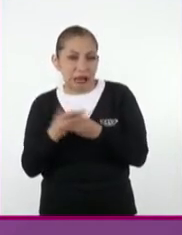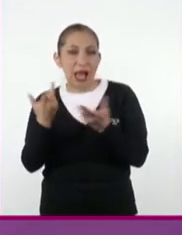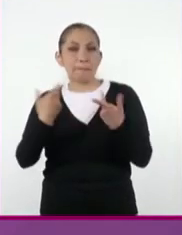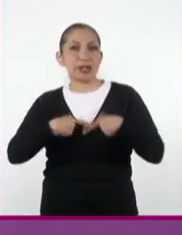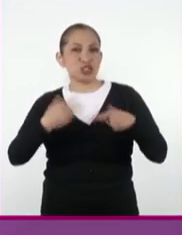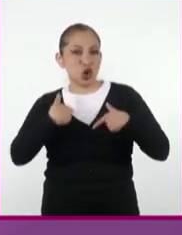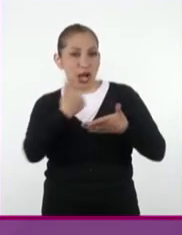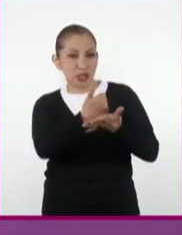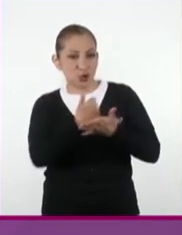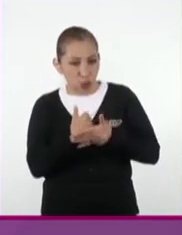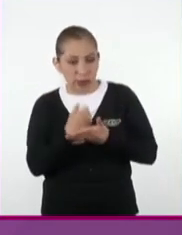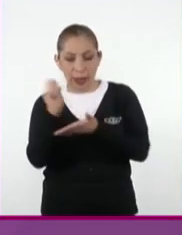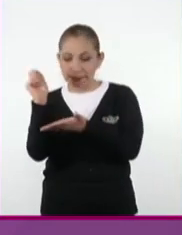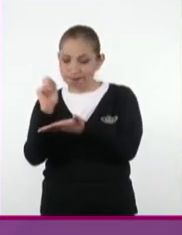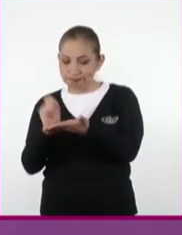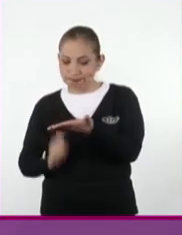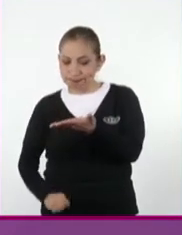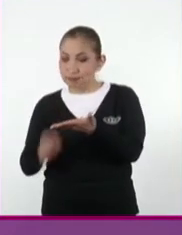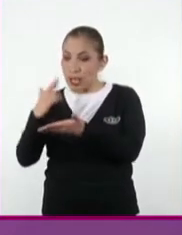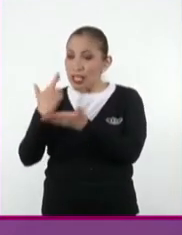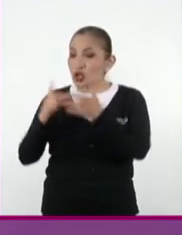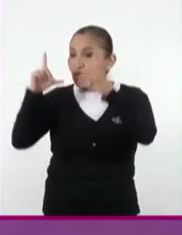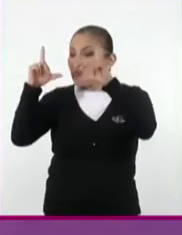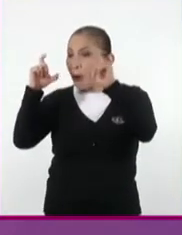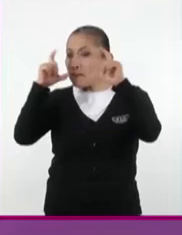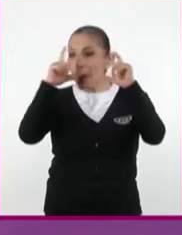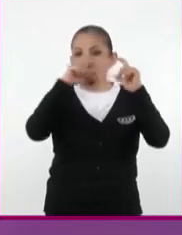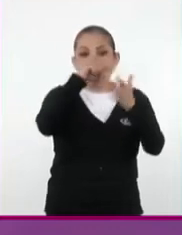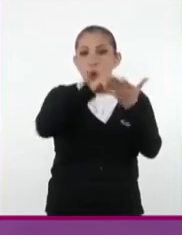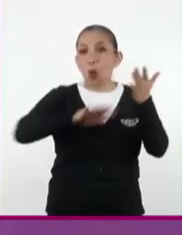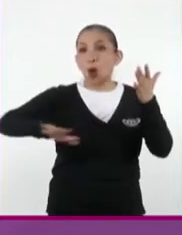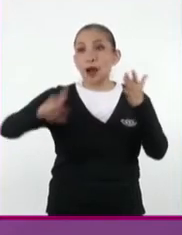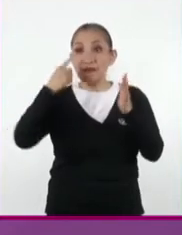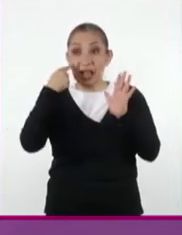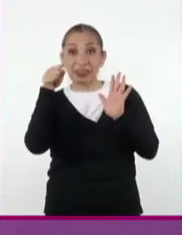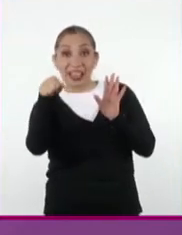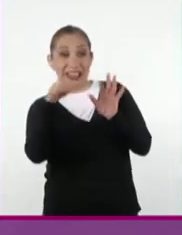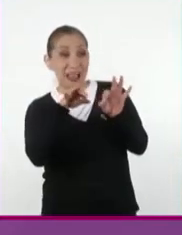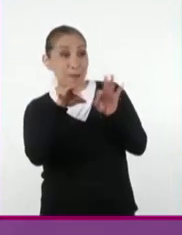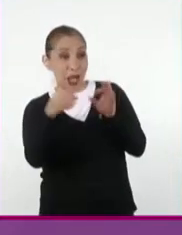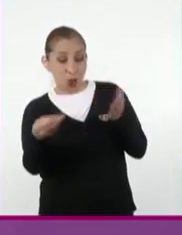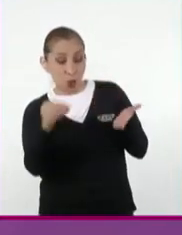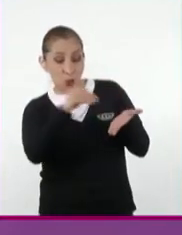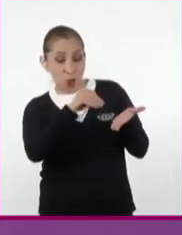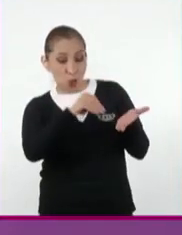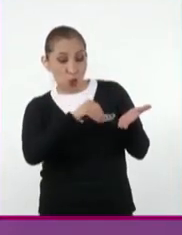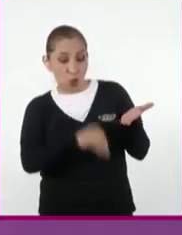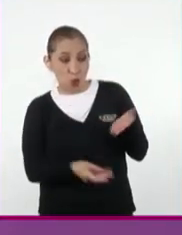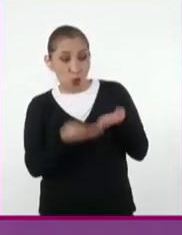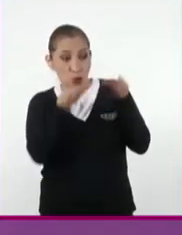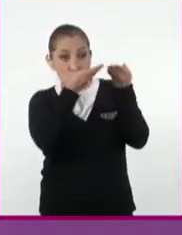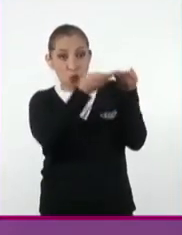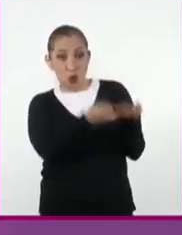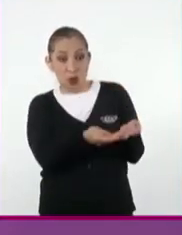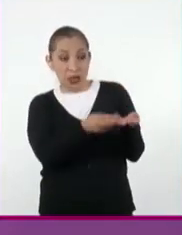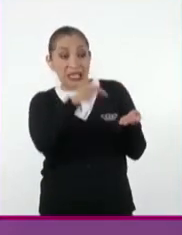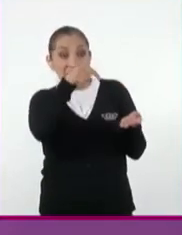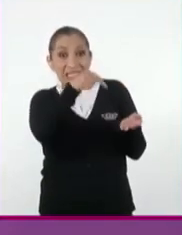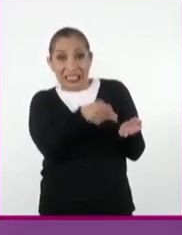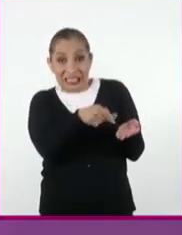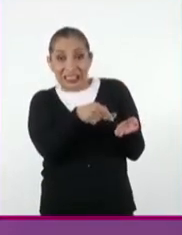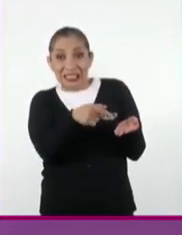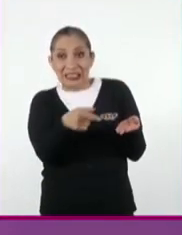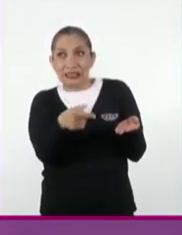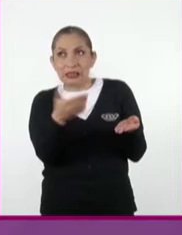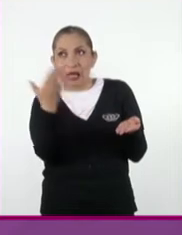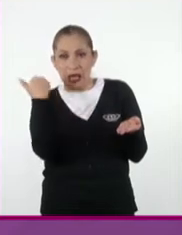recursos humanos. Lo deja escrito, hace un registro fotográfico de la zona para decirle cómo va a trabajar. Desde sus